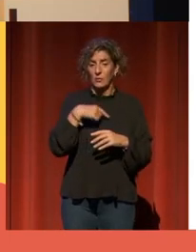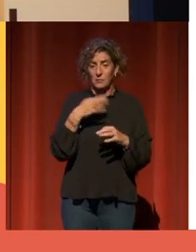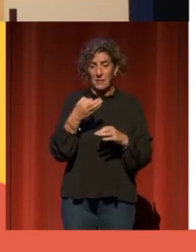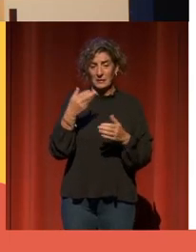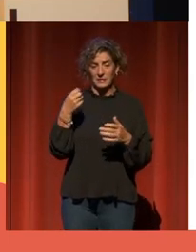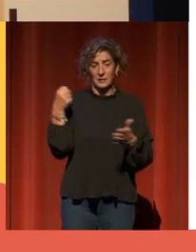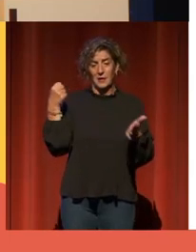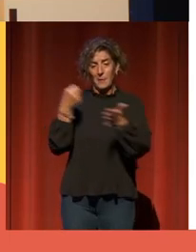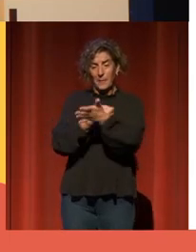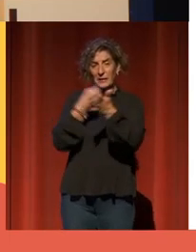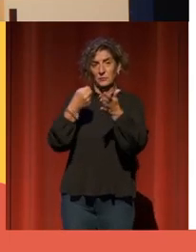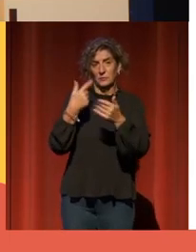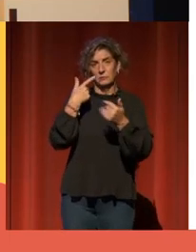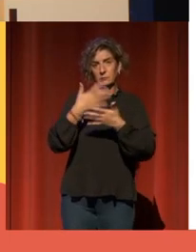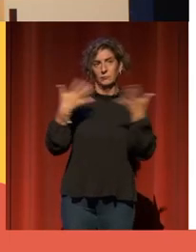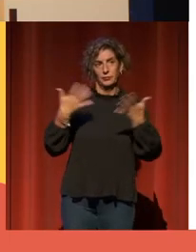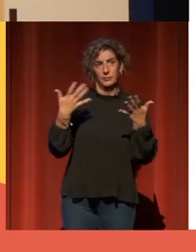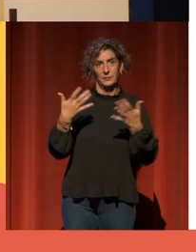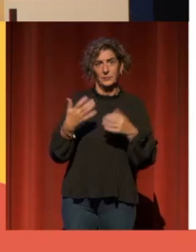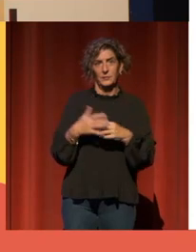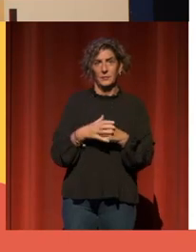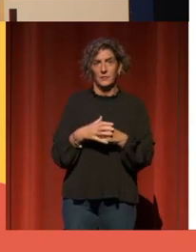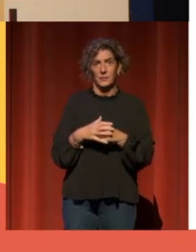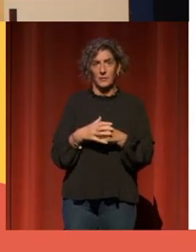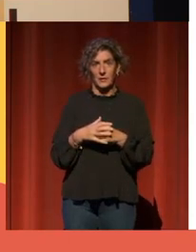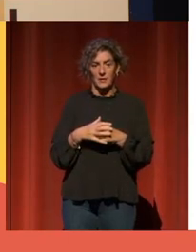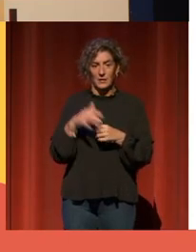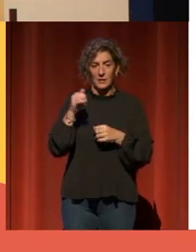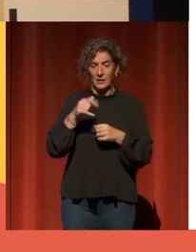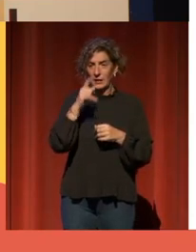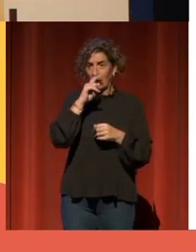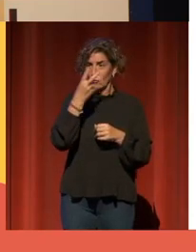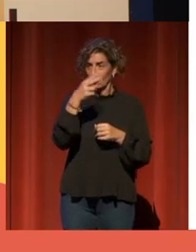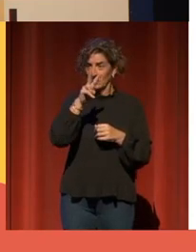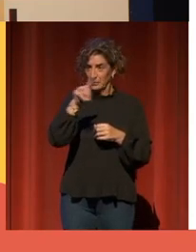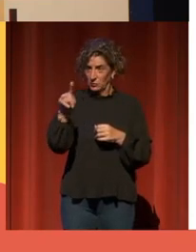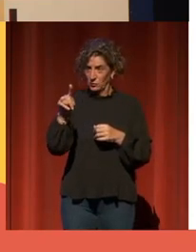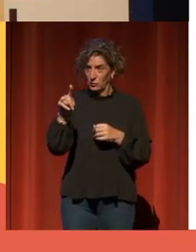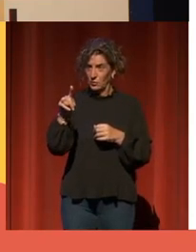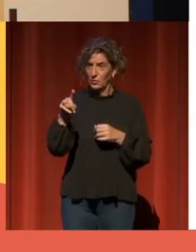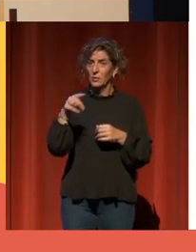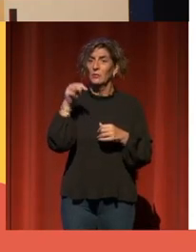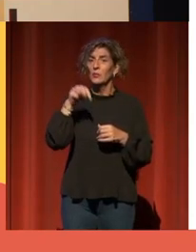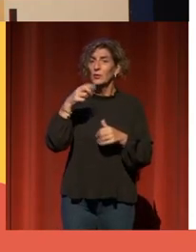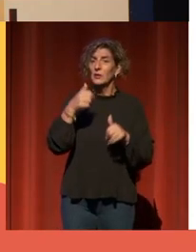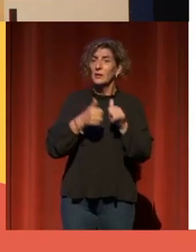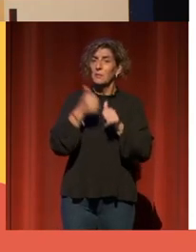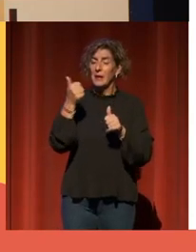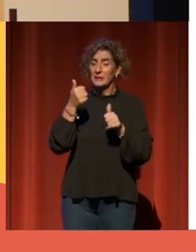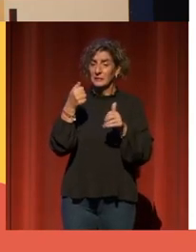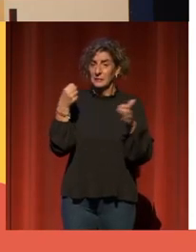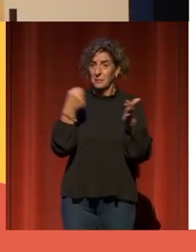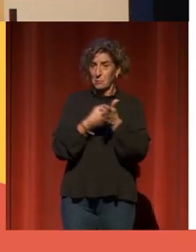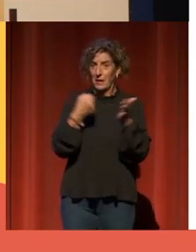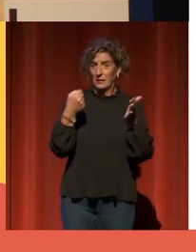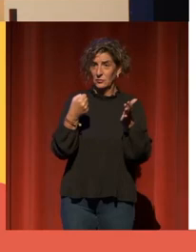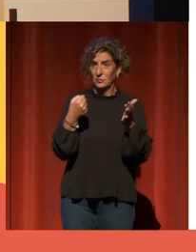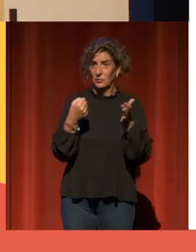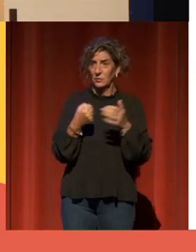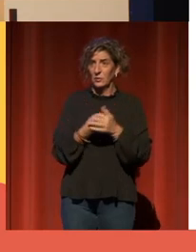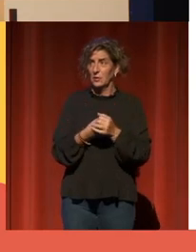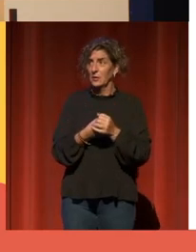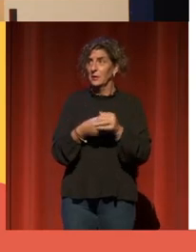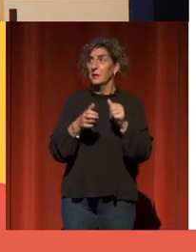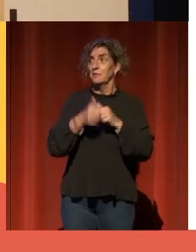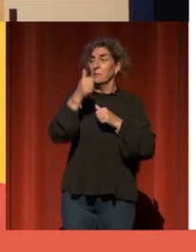tienen cuando reabrimos. Pensad siempre en el 2021. Porque son los que más impacto tienen, porque son los